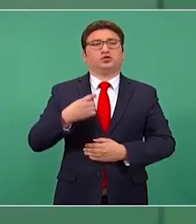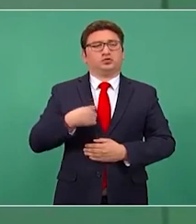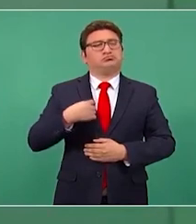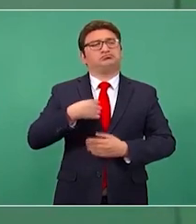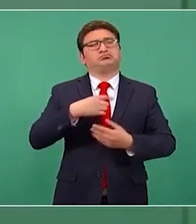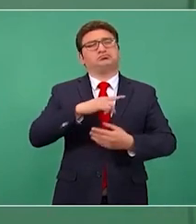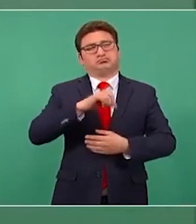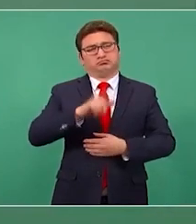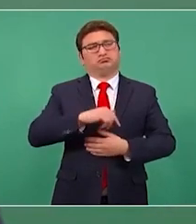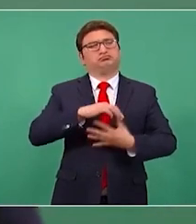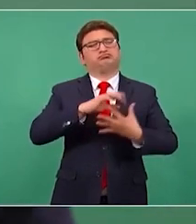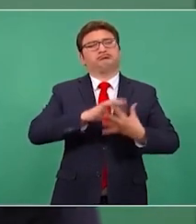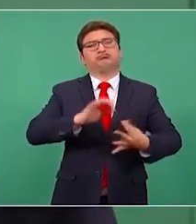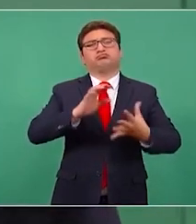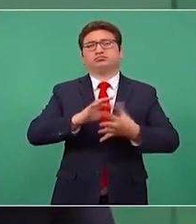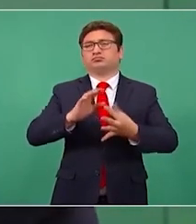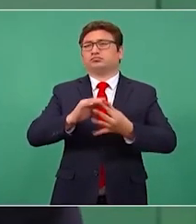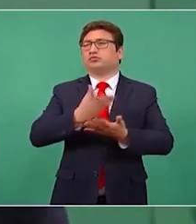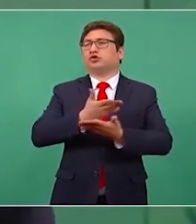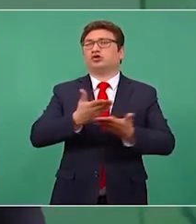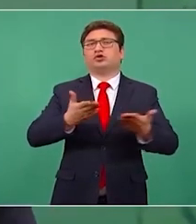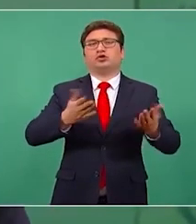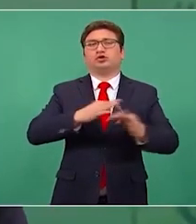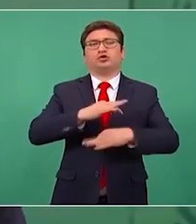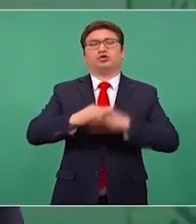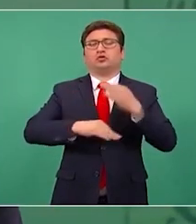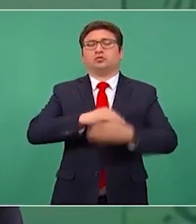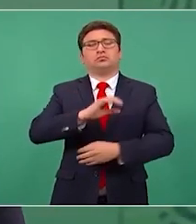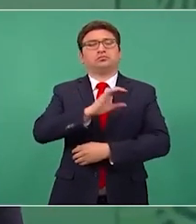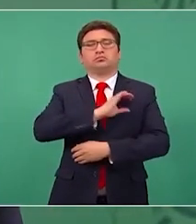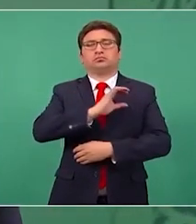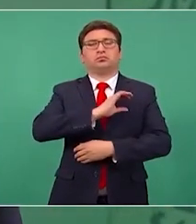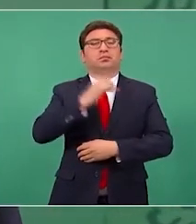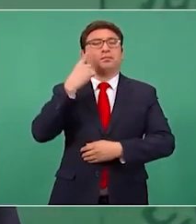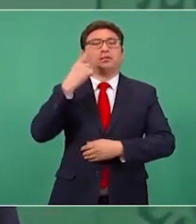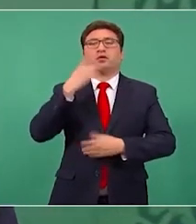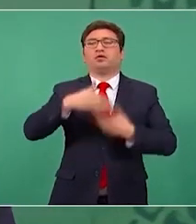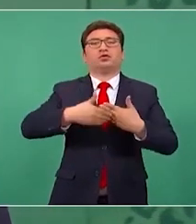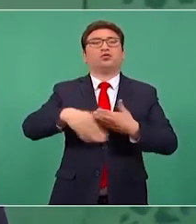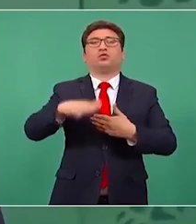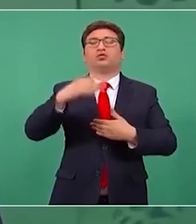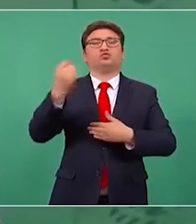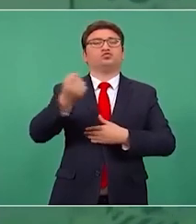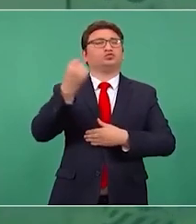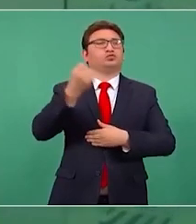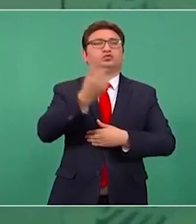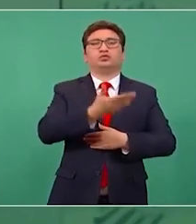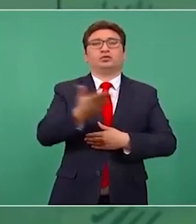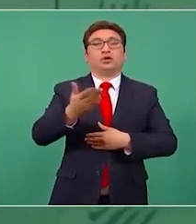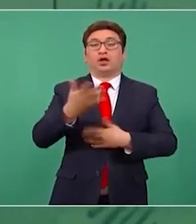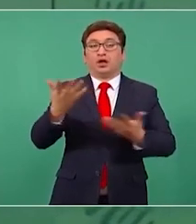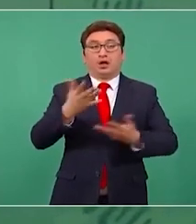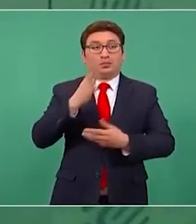para no desear que le vaya mal a nadie, porque no voy a poder hacer